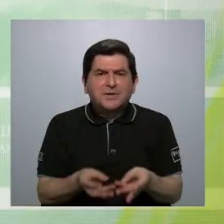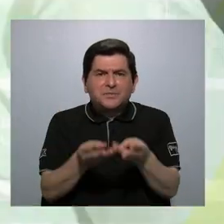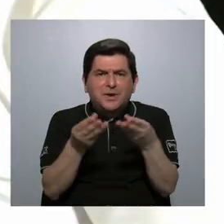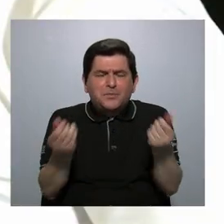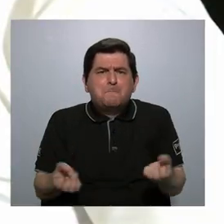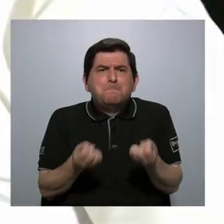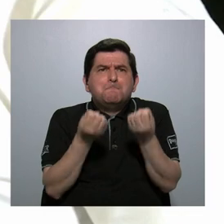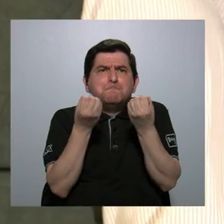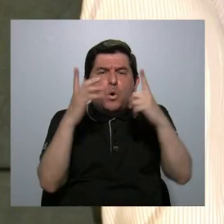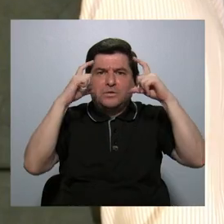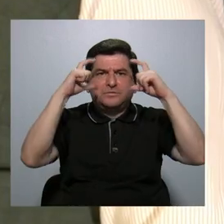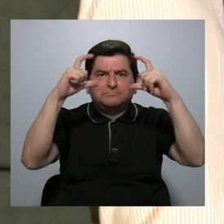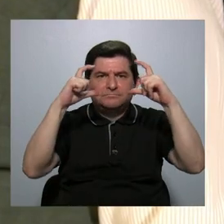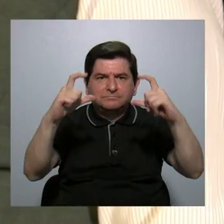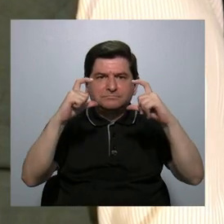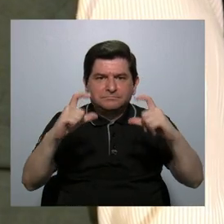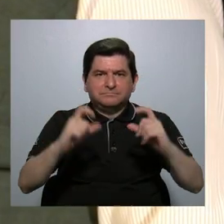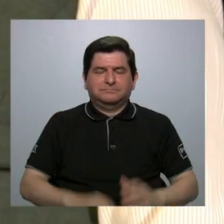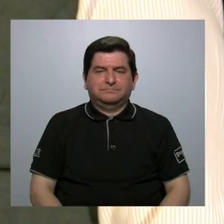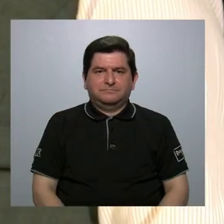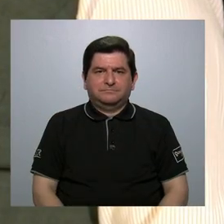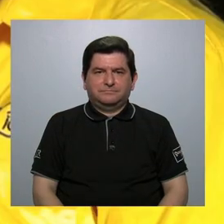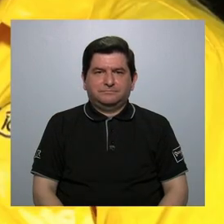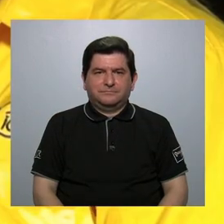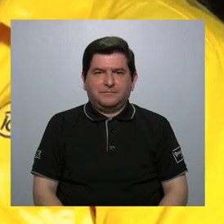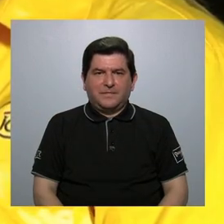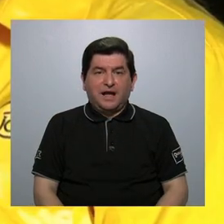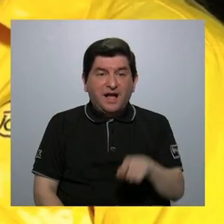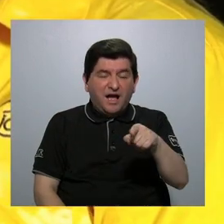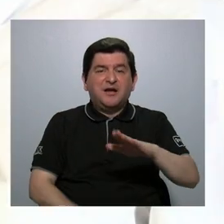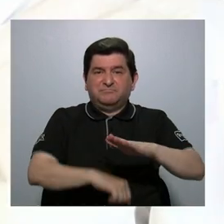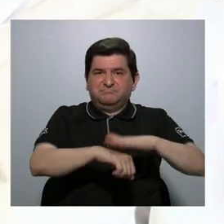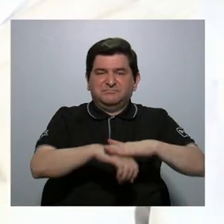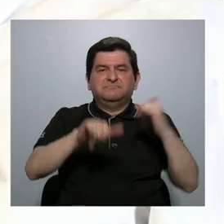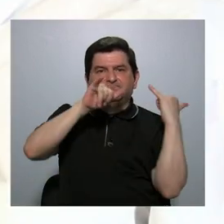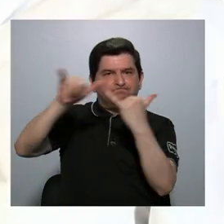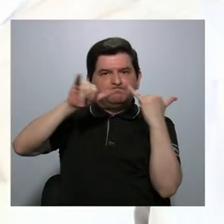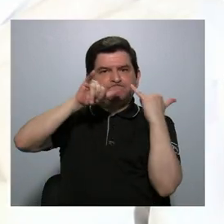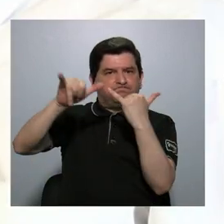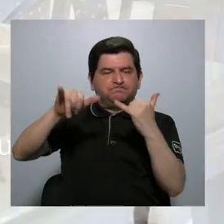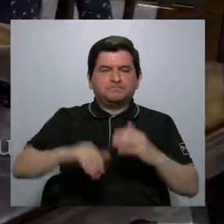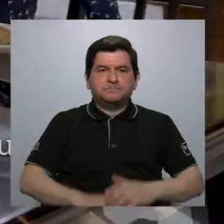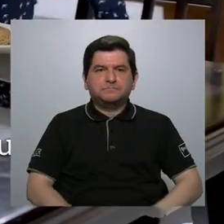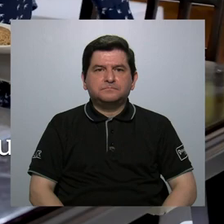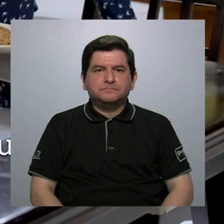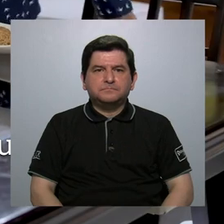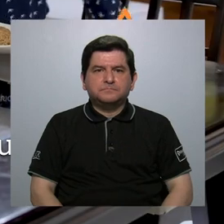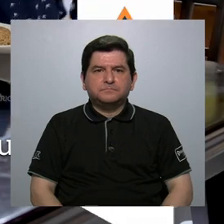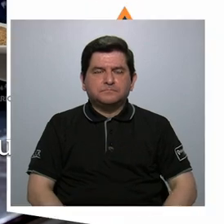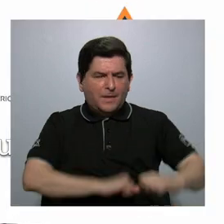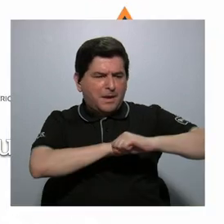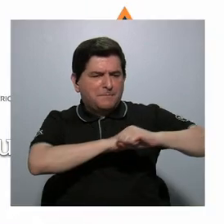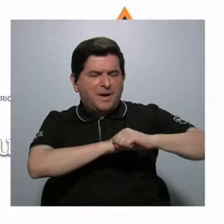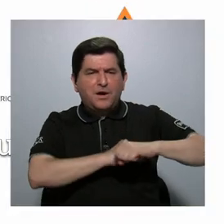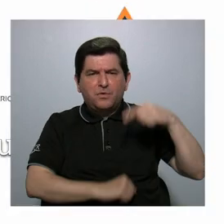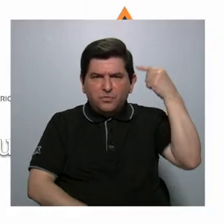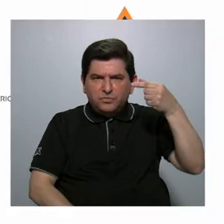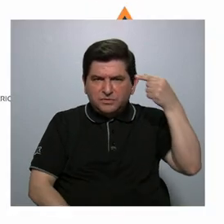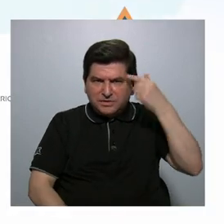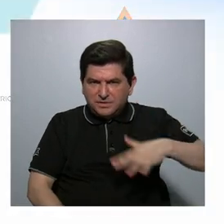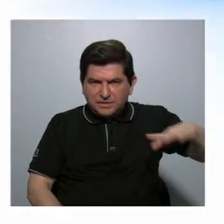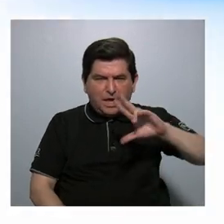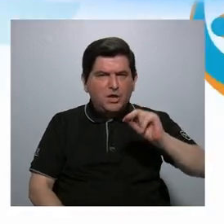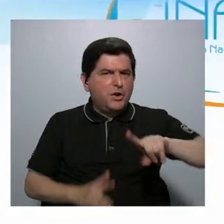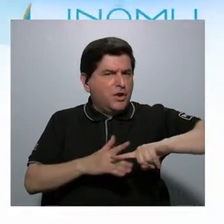este tema ha generado más de un titular y se han prestado para denuncias. La pauta